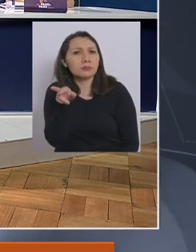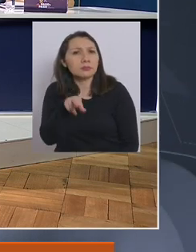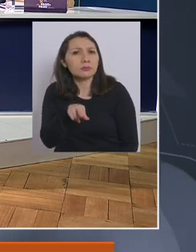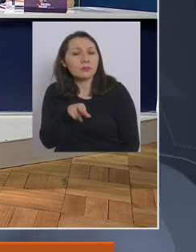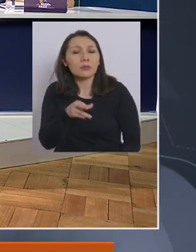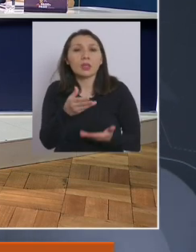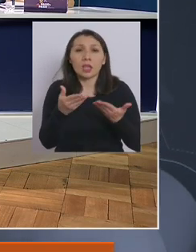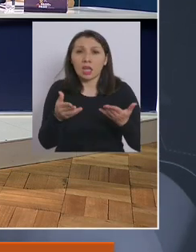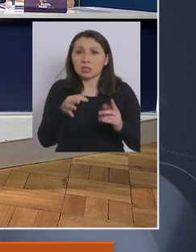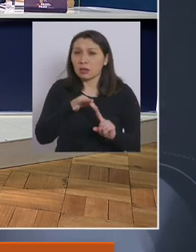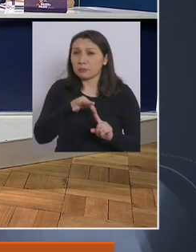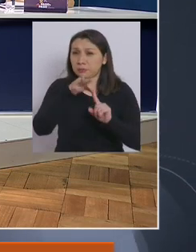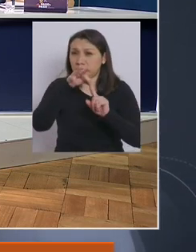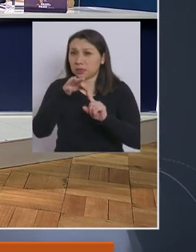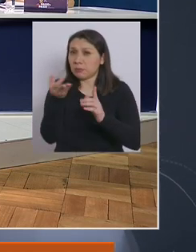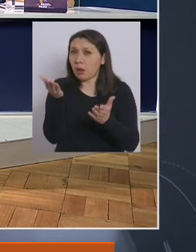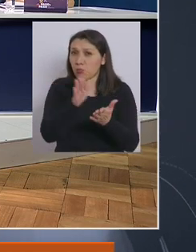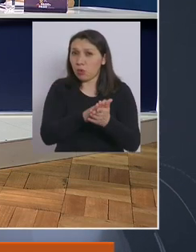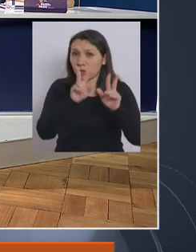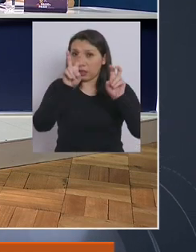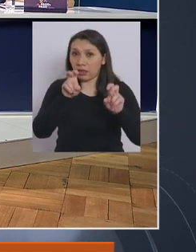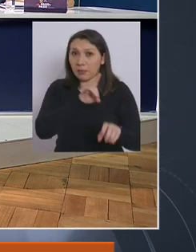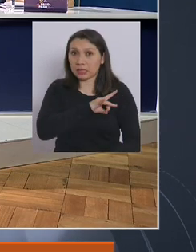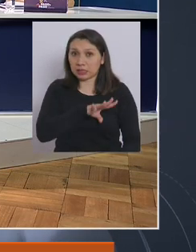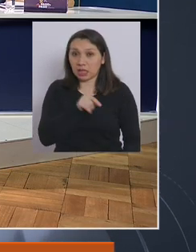¿Es entonces la principal causa de muerte del país?